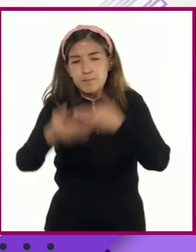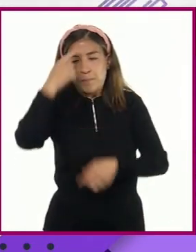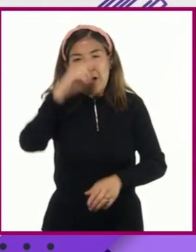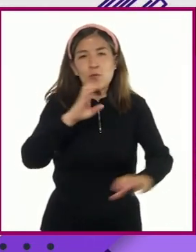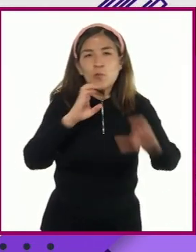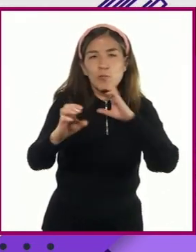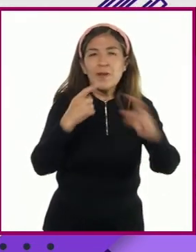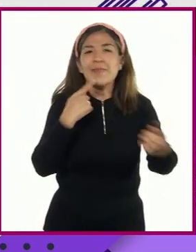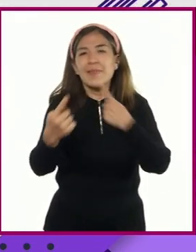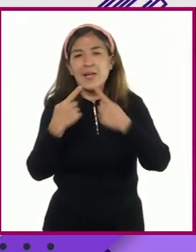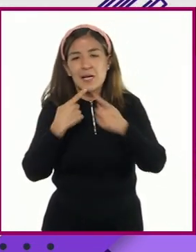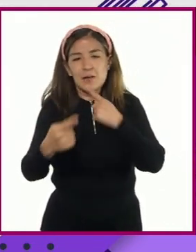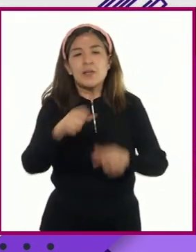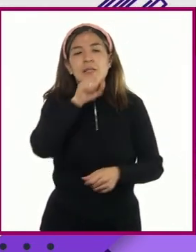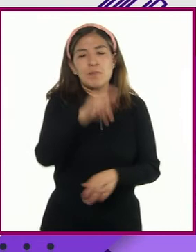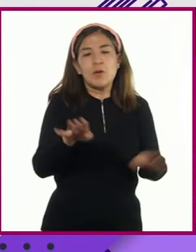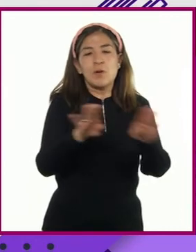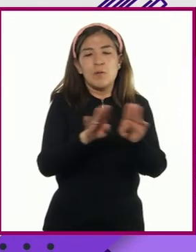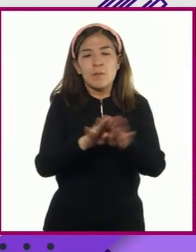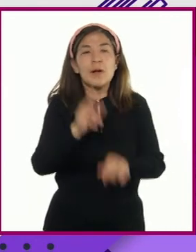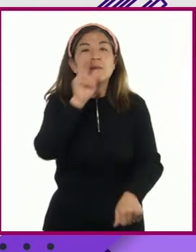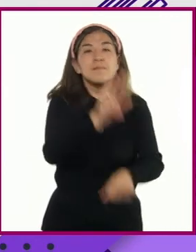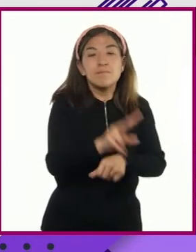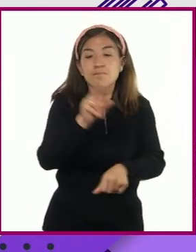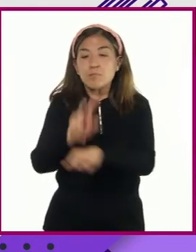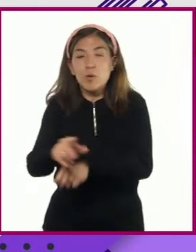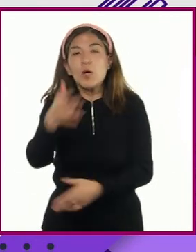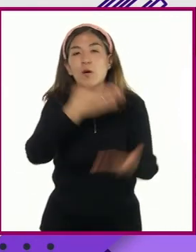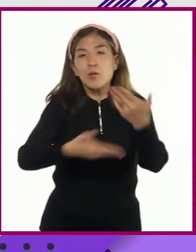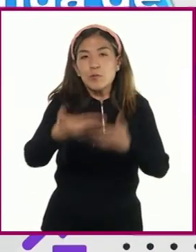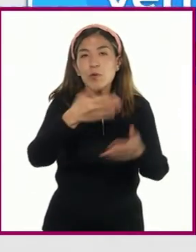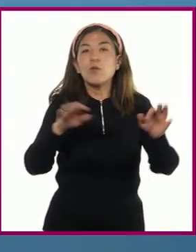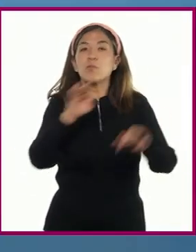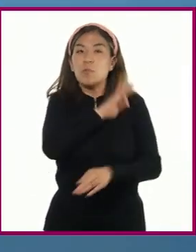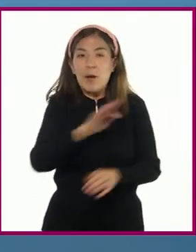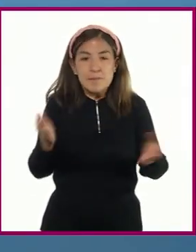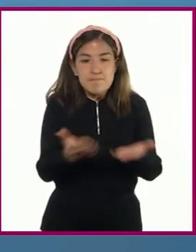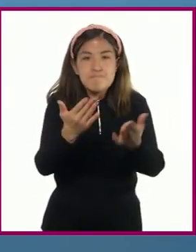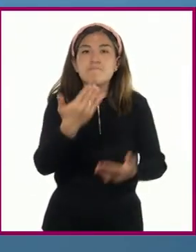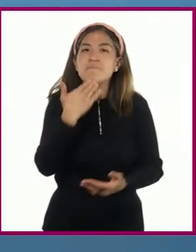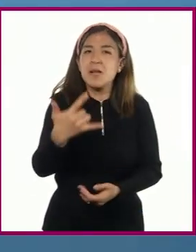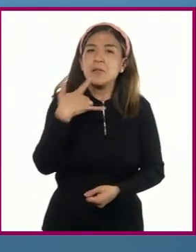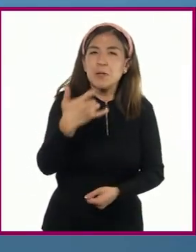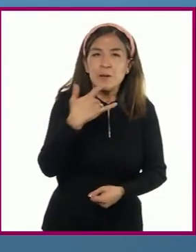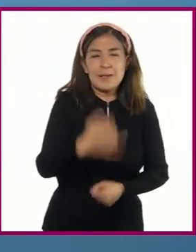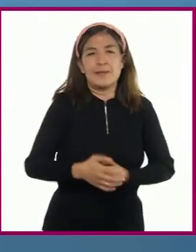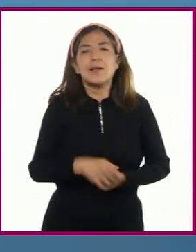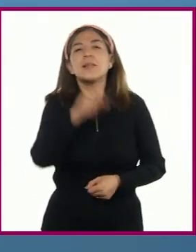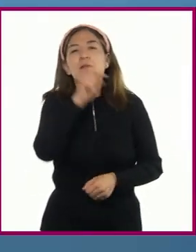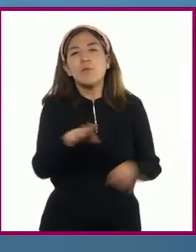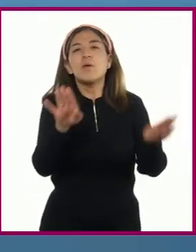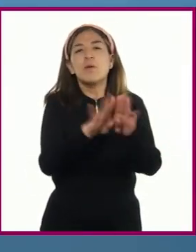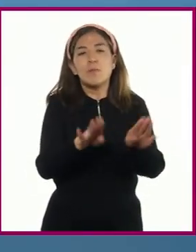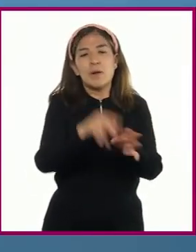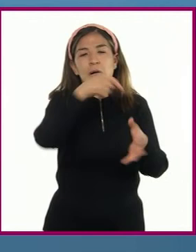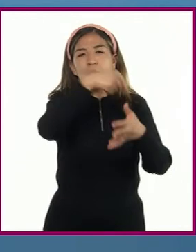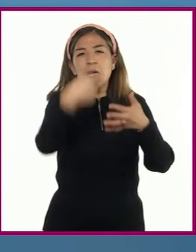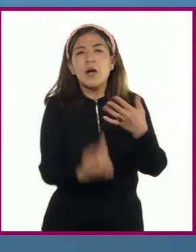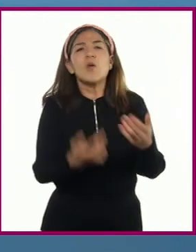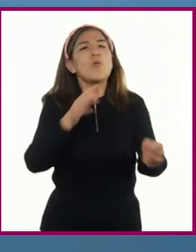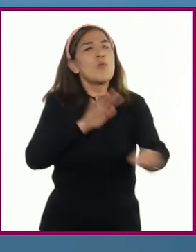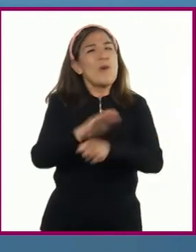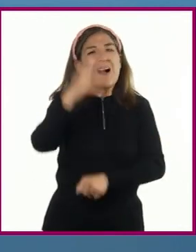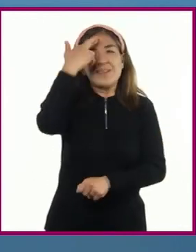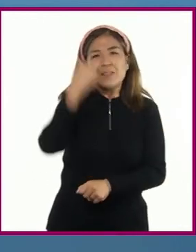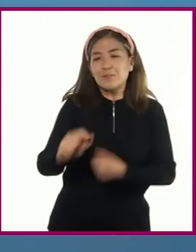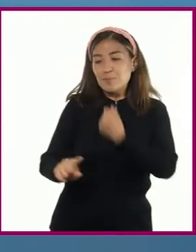la conciliación y la verificación continua de avances y logros. Además, intervienen en la definición de los aspectos que originaron